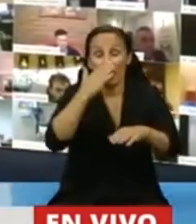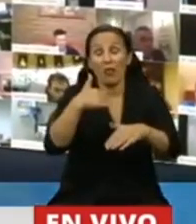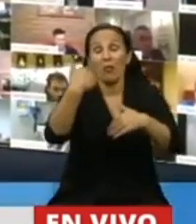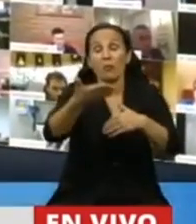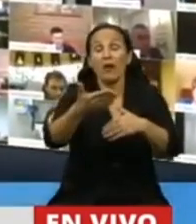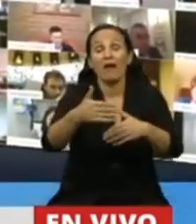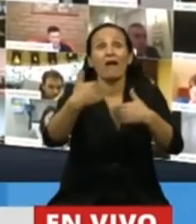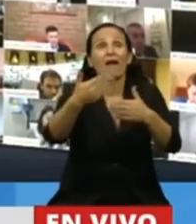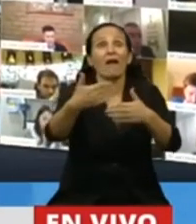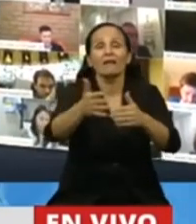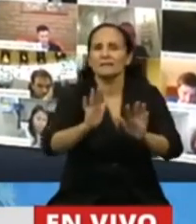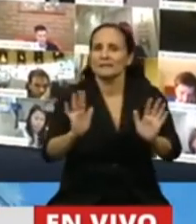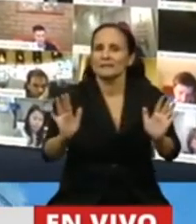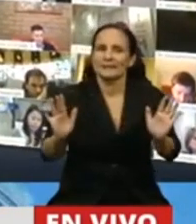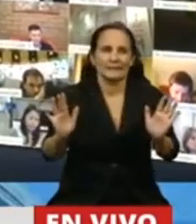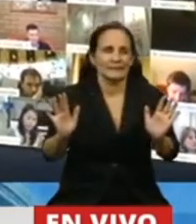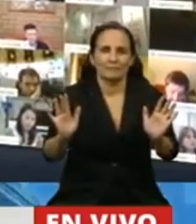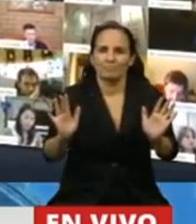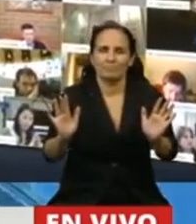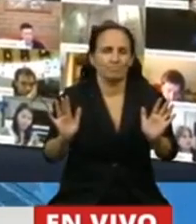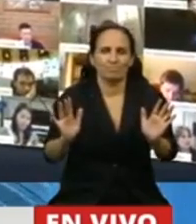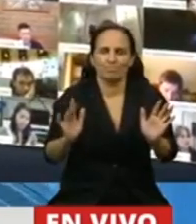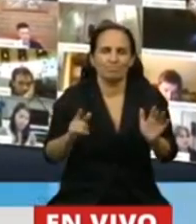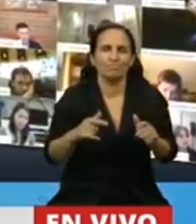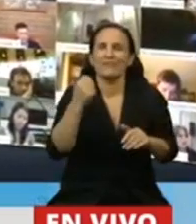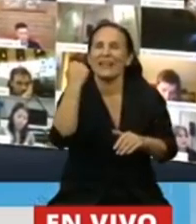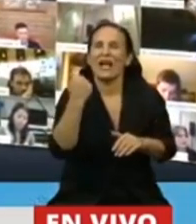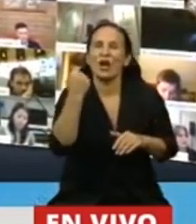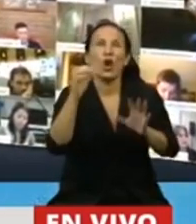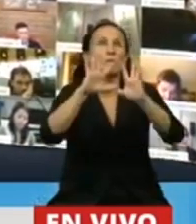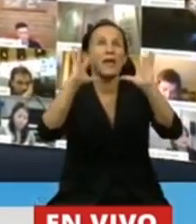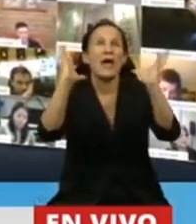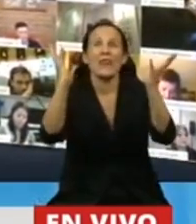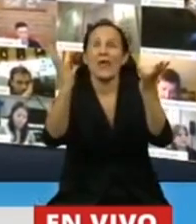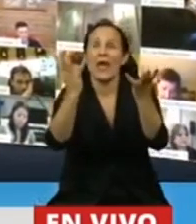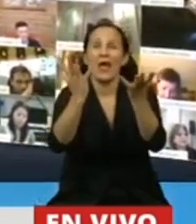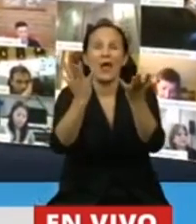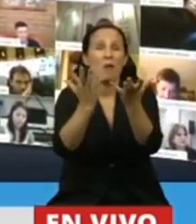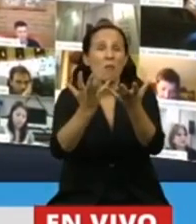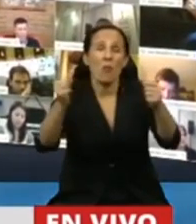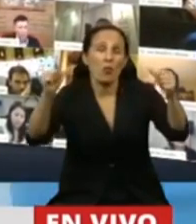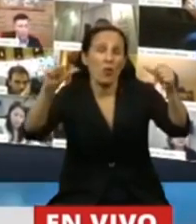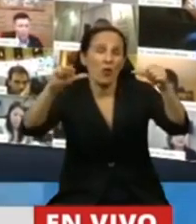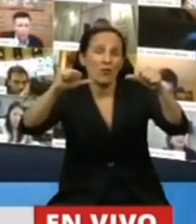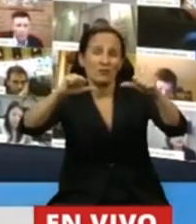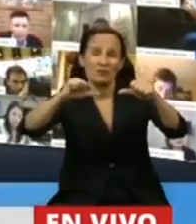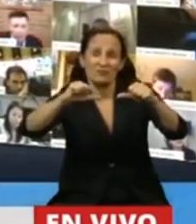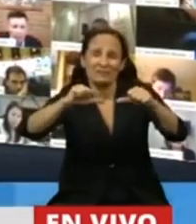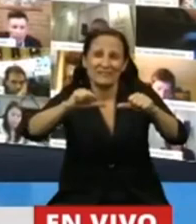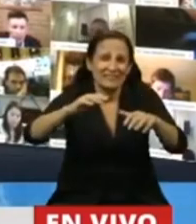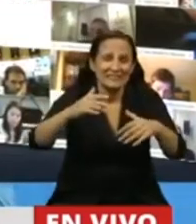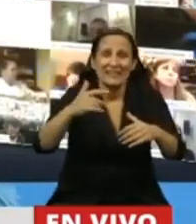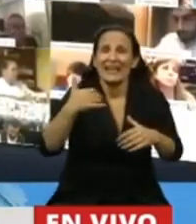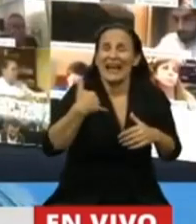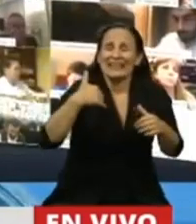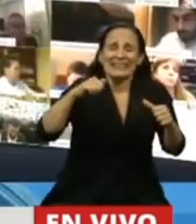pensar en el día después. Se derrumba la economía mundial. Se derrumba la nuestra. Atrás de